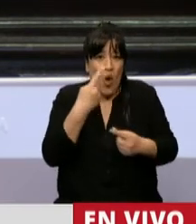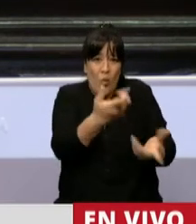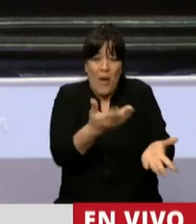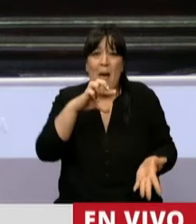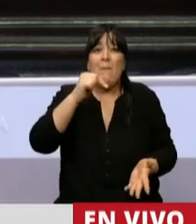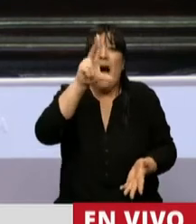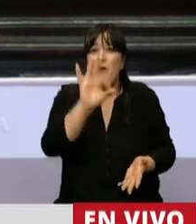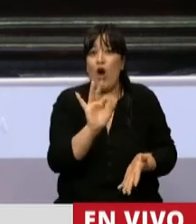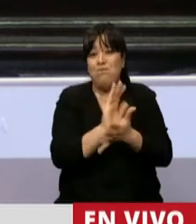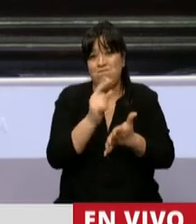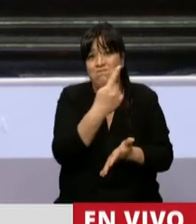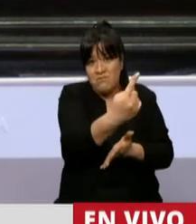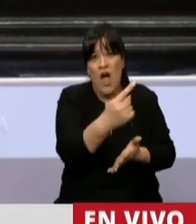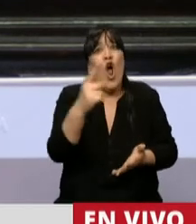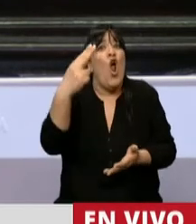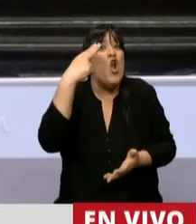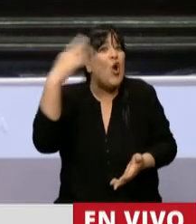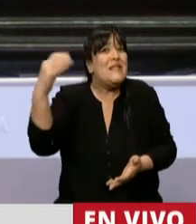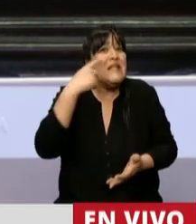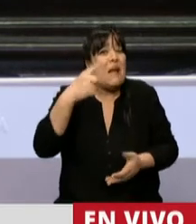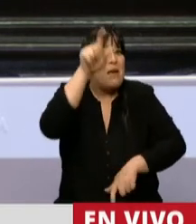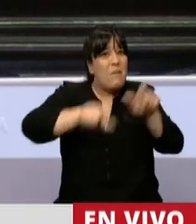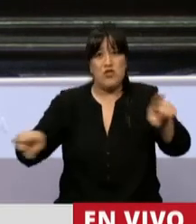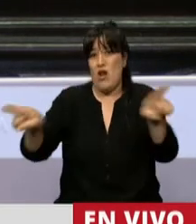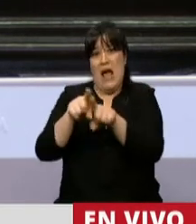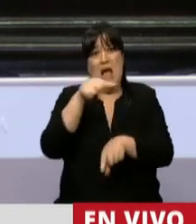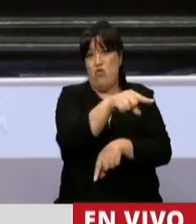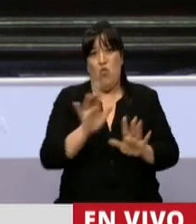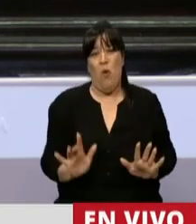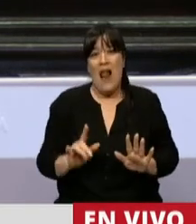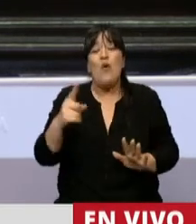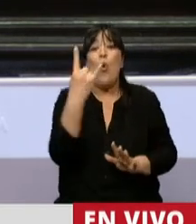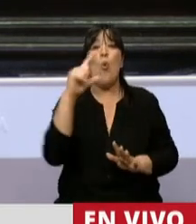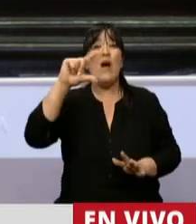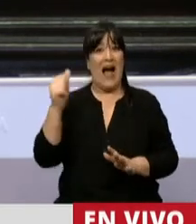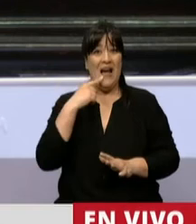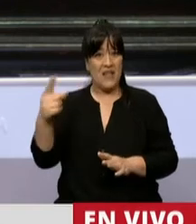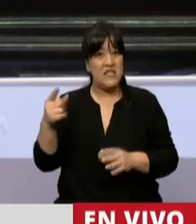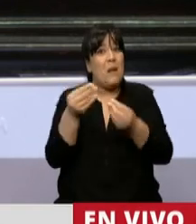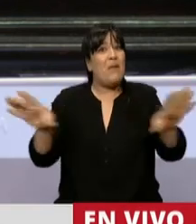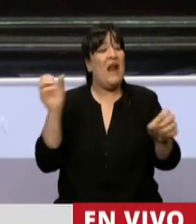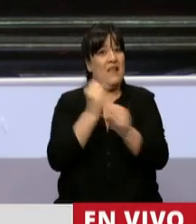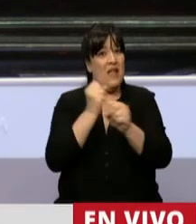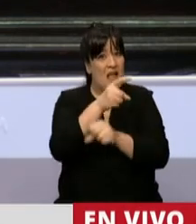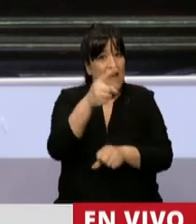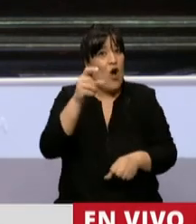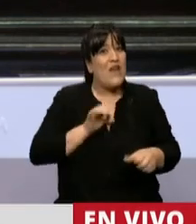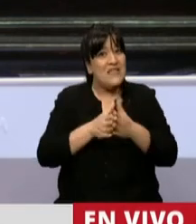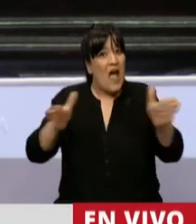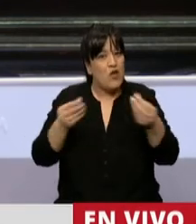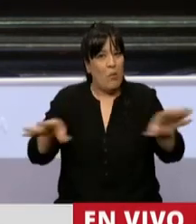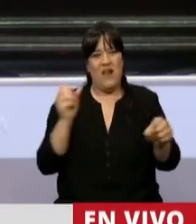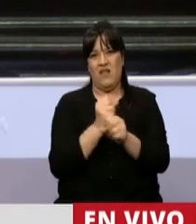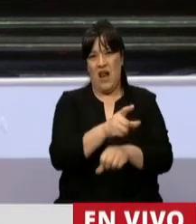era solamente uno más de las 900.000 personas que, según la UCA, perdieron su empleo en este año.